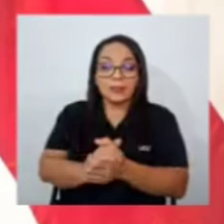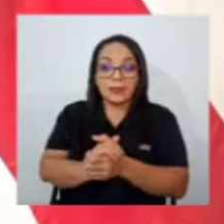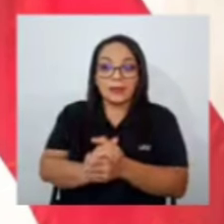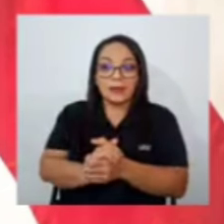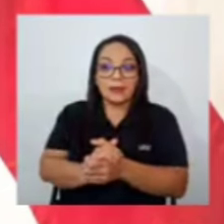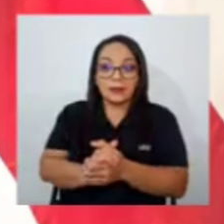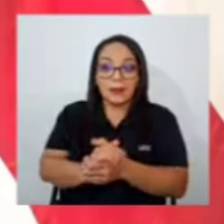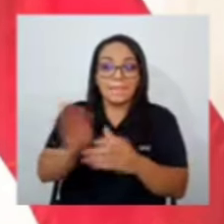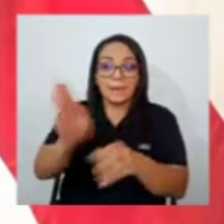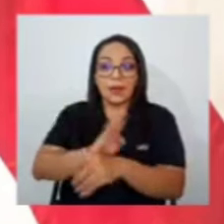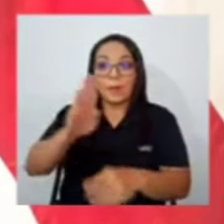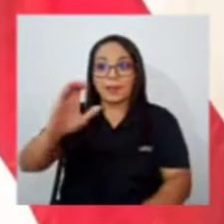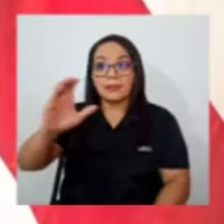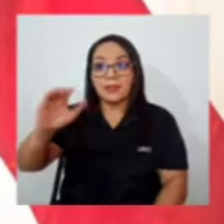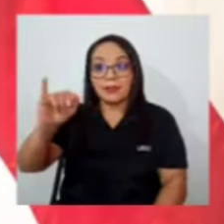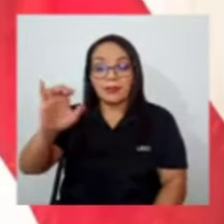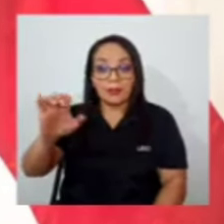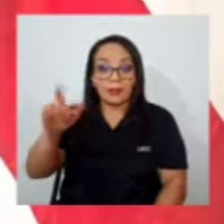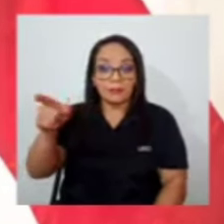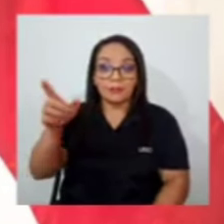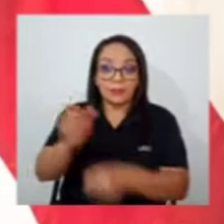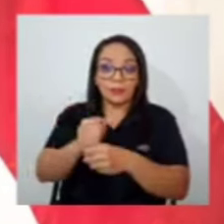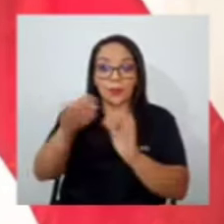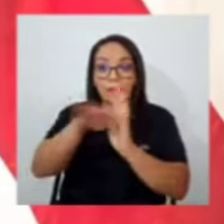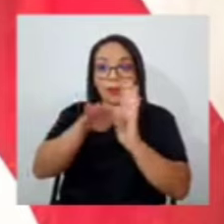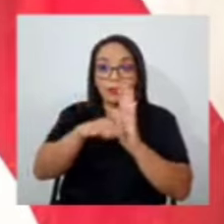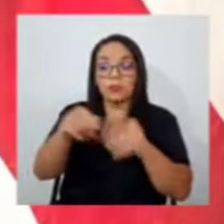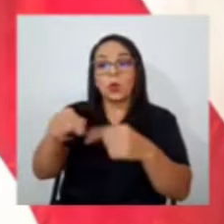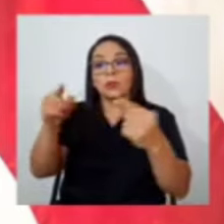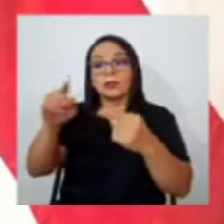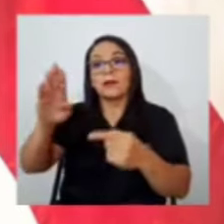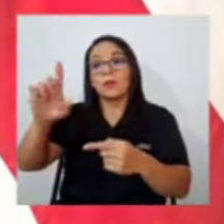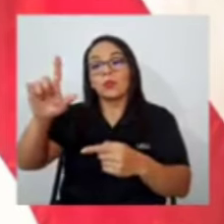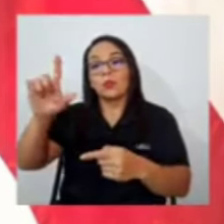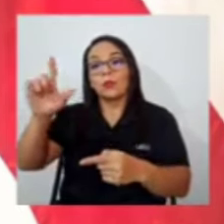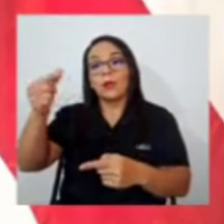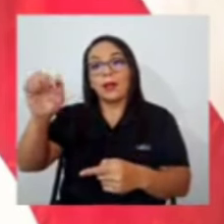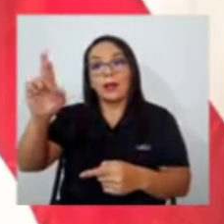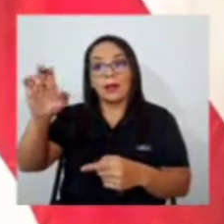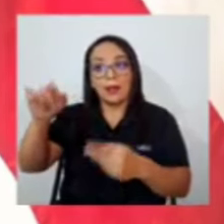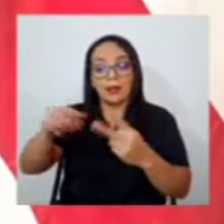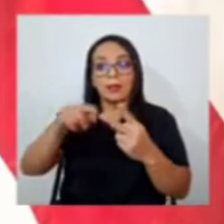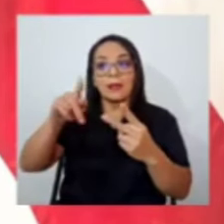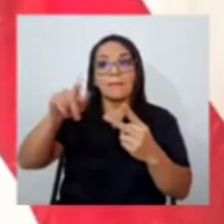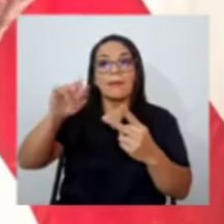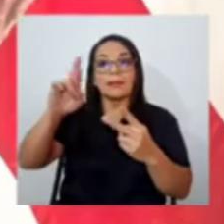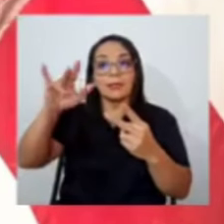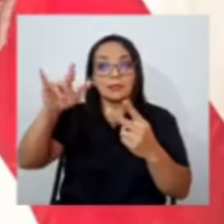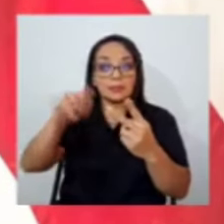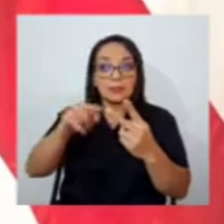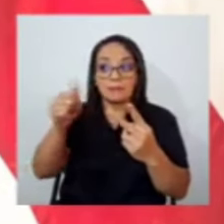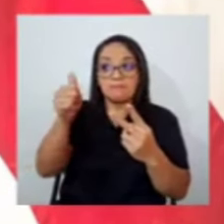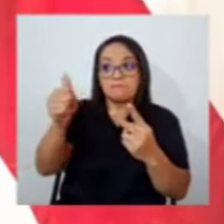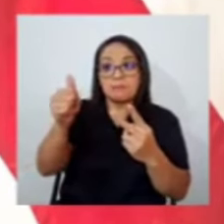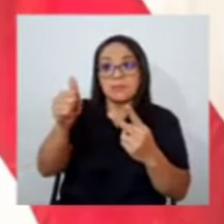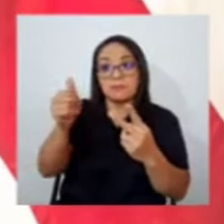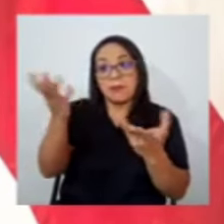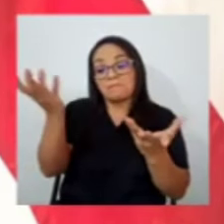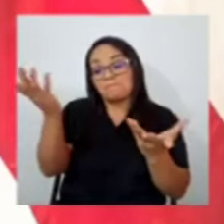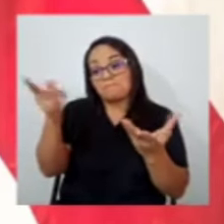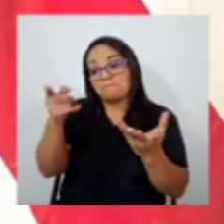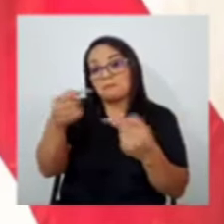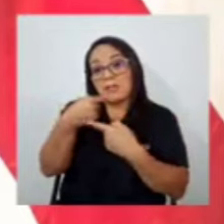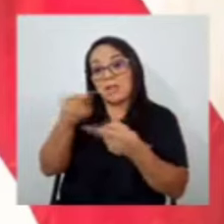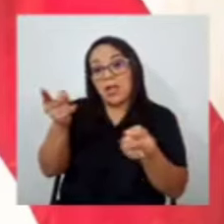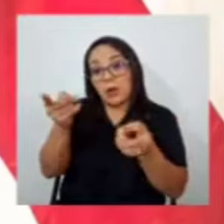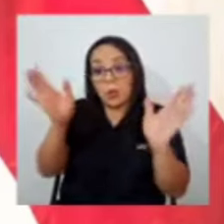tomando medidas contra vulgarelli y contra Navarro Navarro es una criminal confesa y siguen los rumores